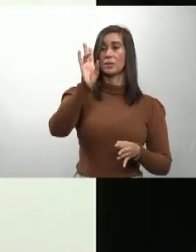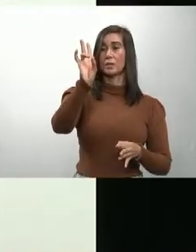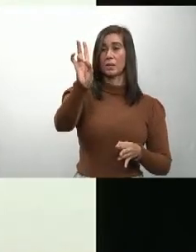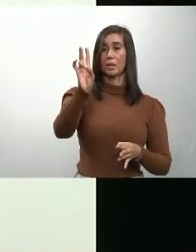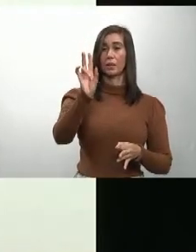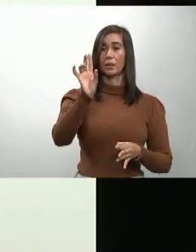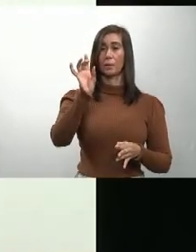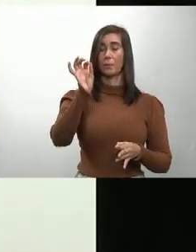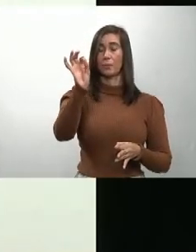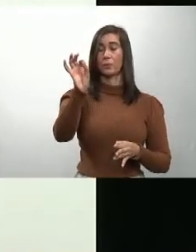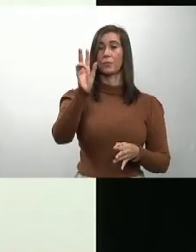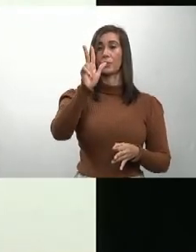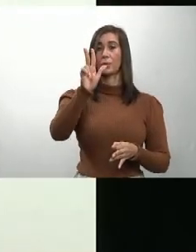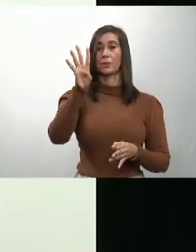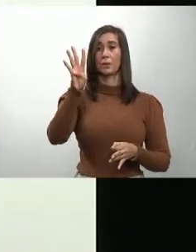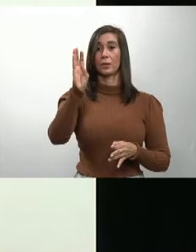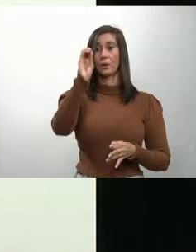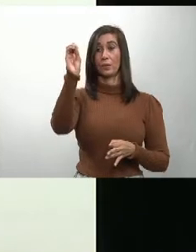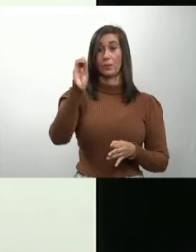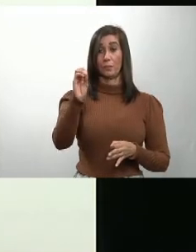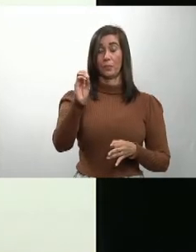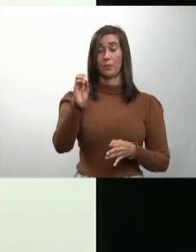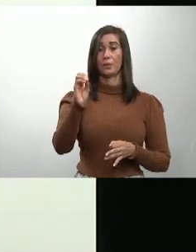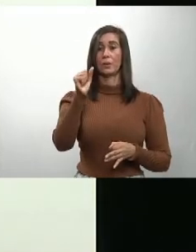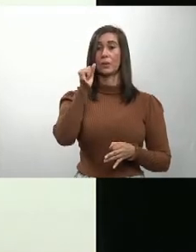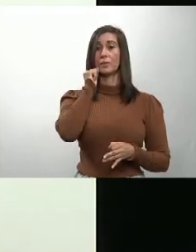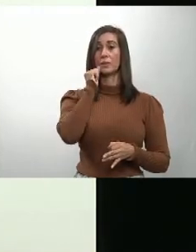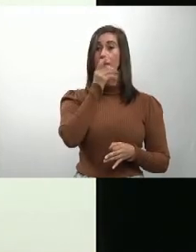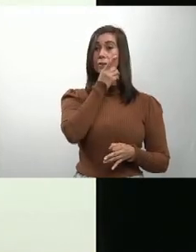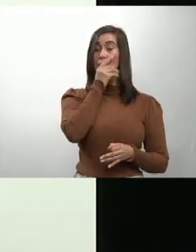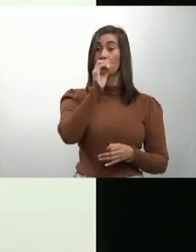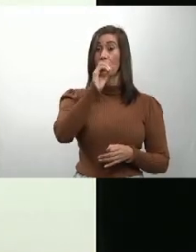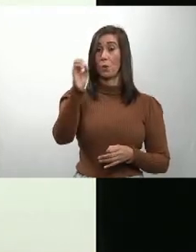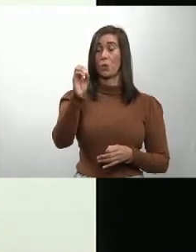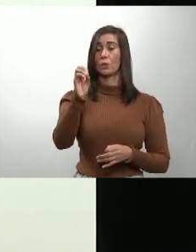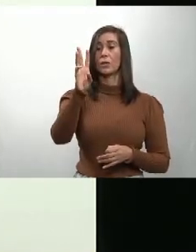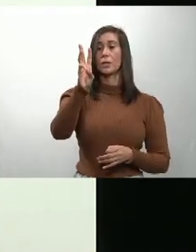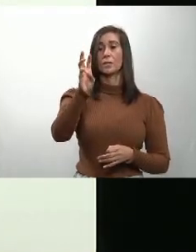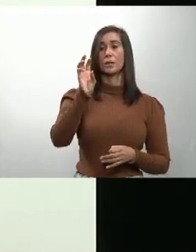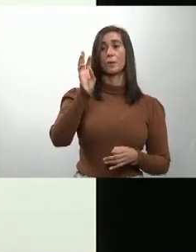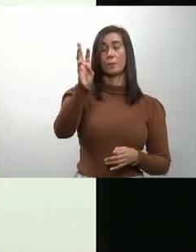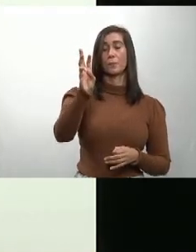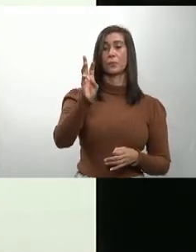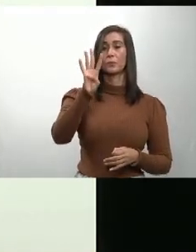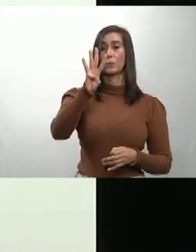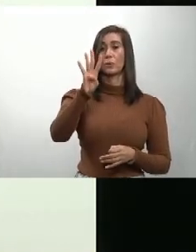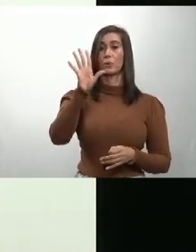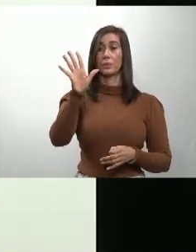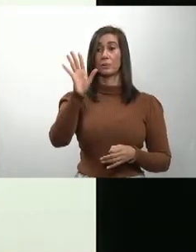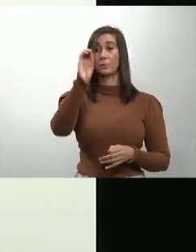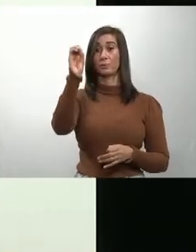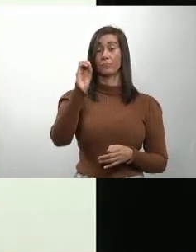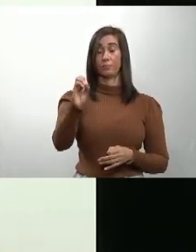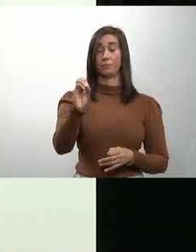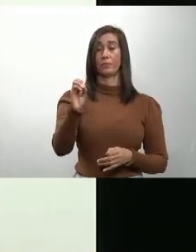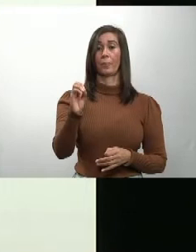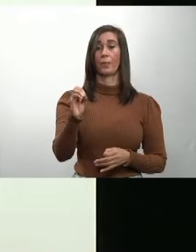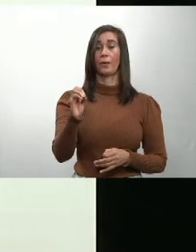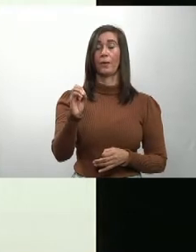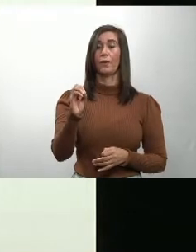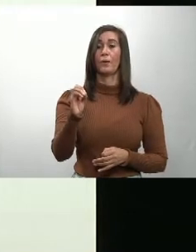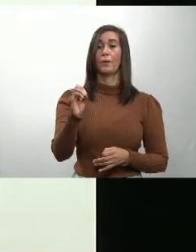.34%. Santo Domingo Oeste, 6.45%.